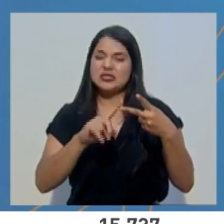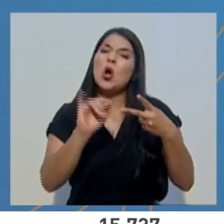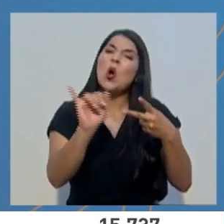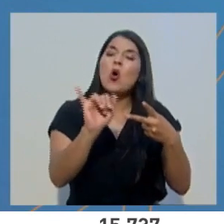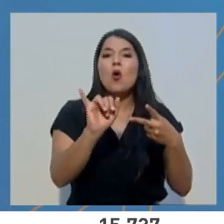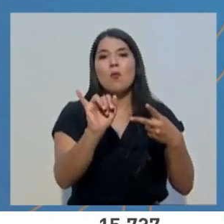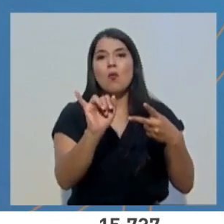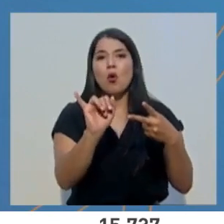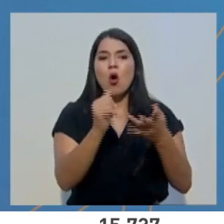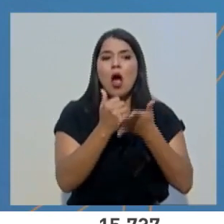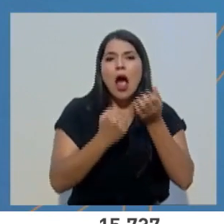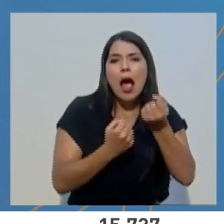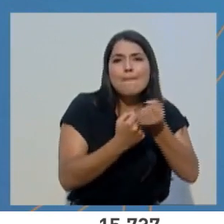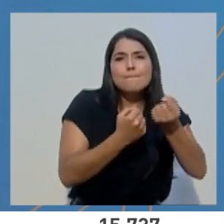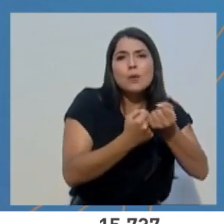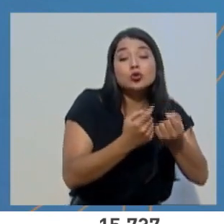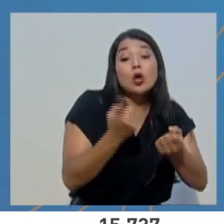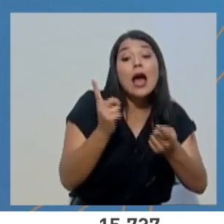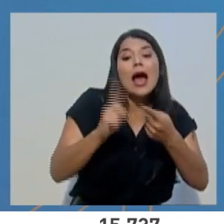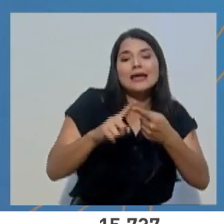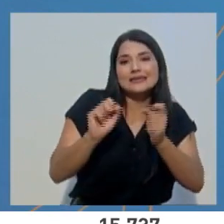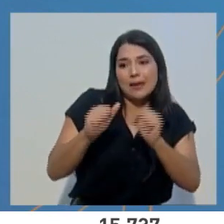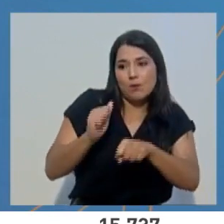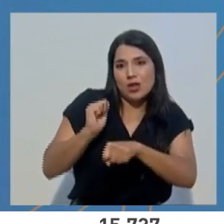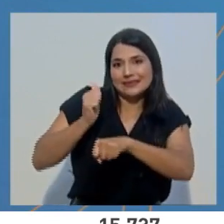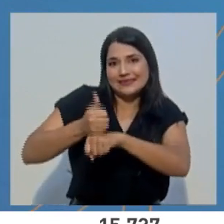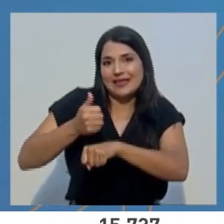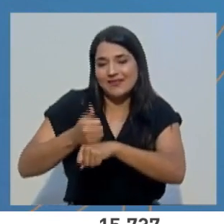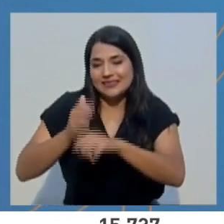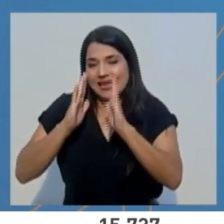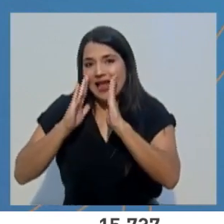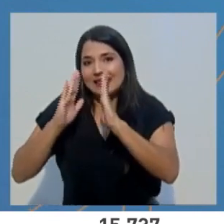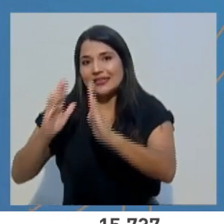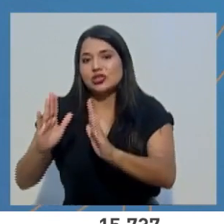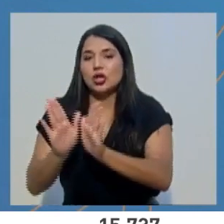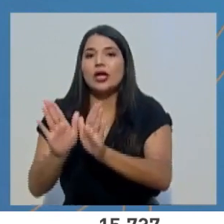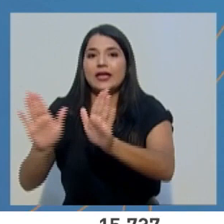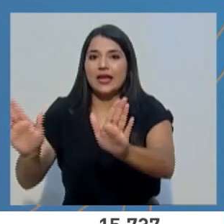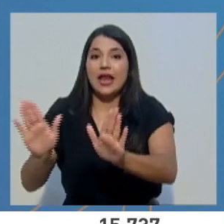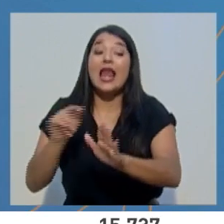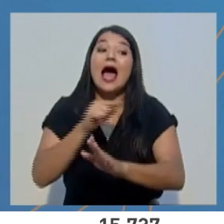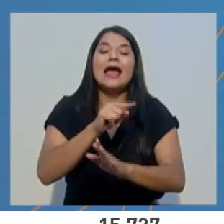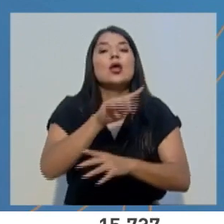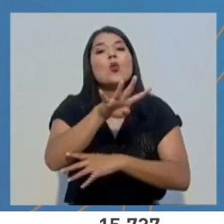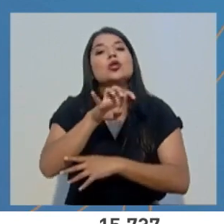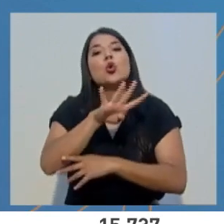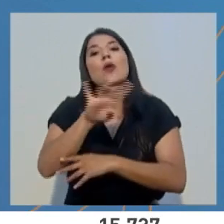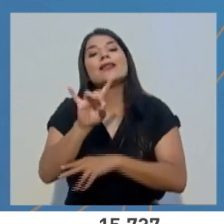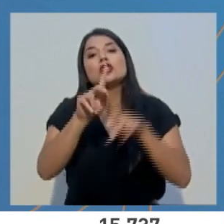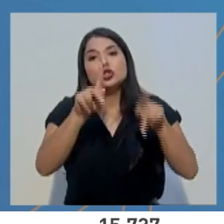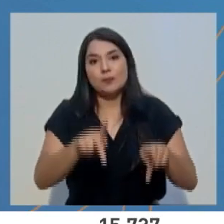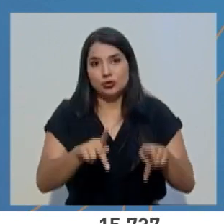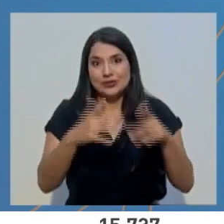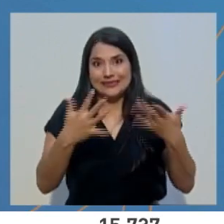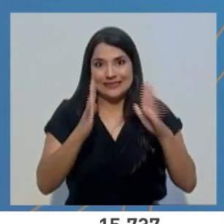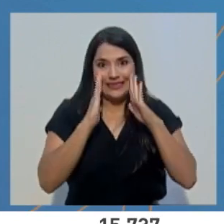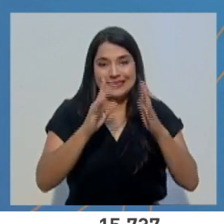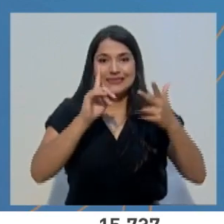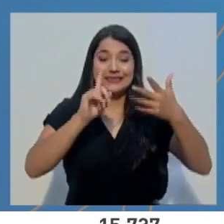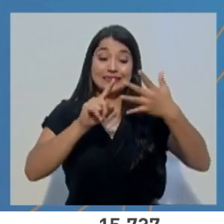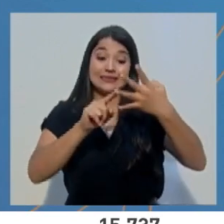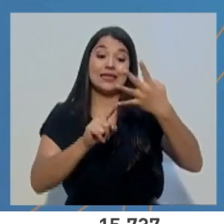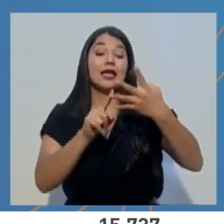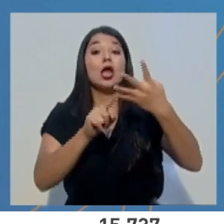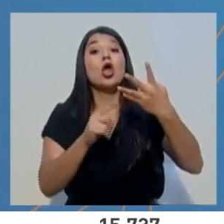mientras se reubicaba la consulta externa, donde se atendieron 148 pacientes. Y dos despliegues que están en